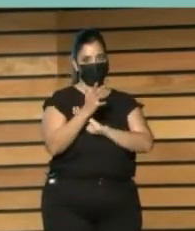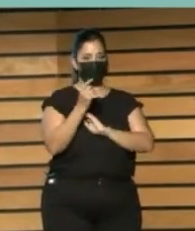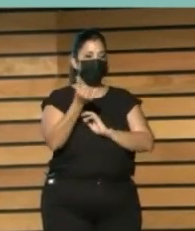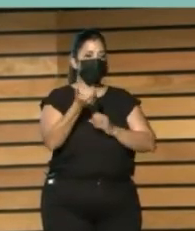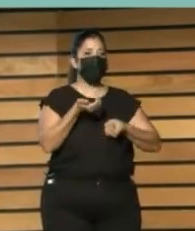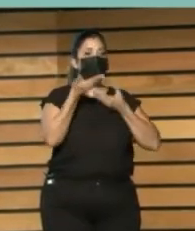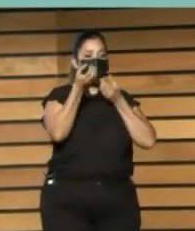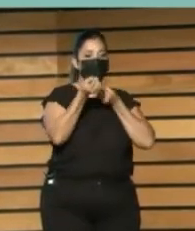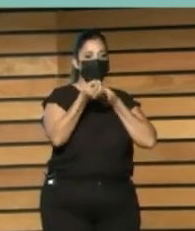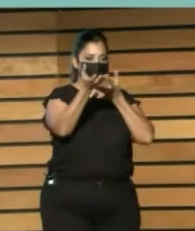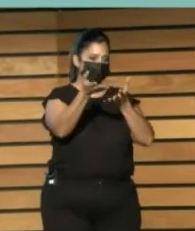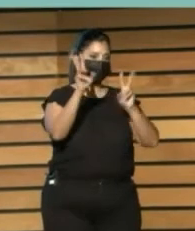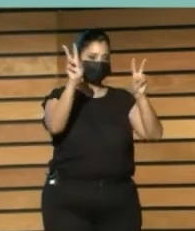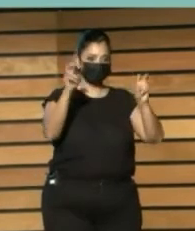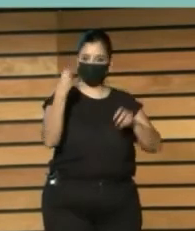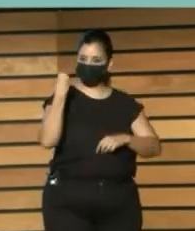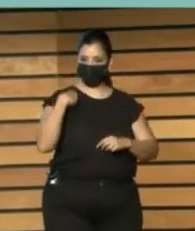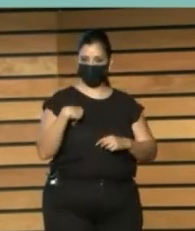conceptos